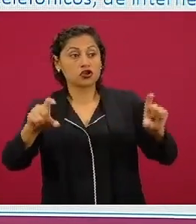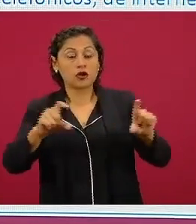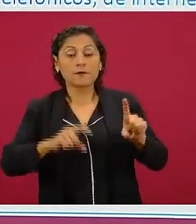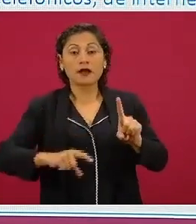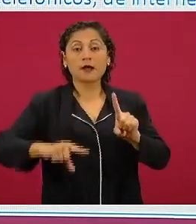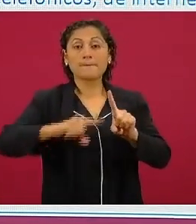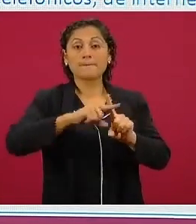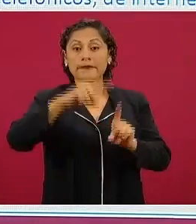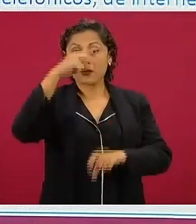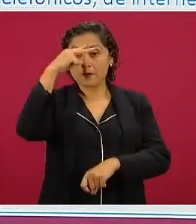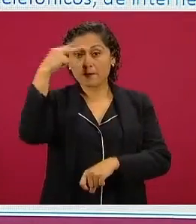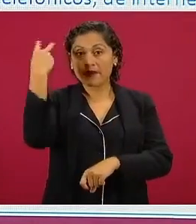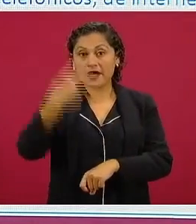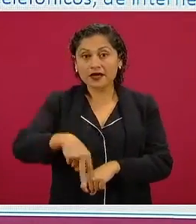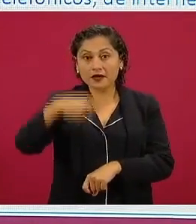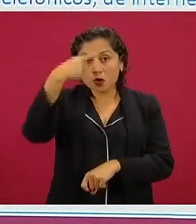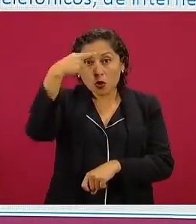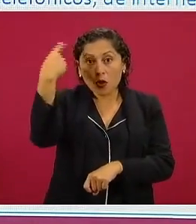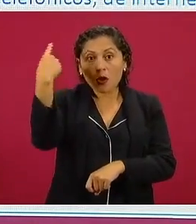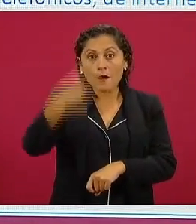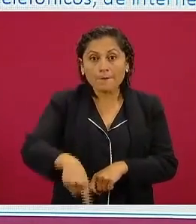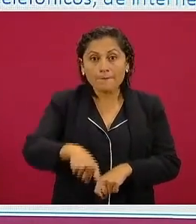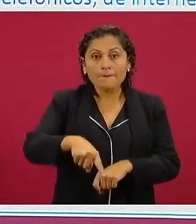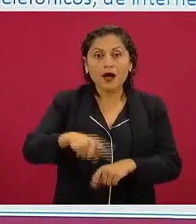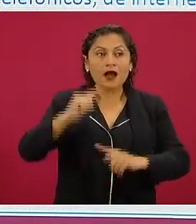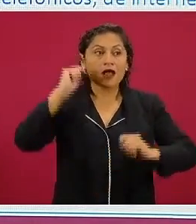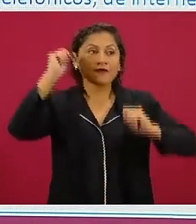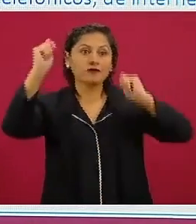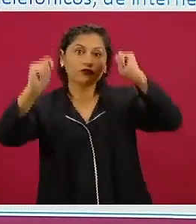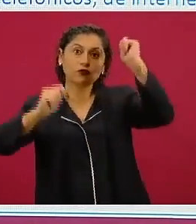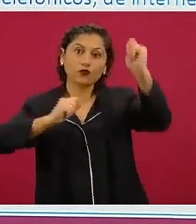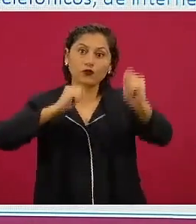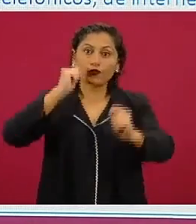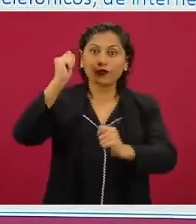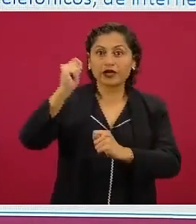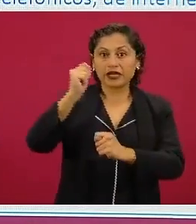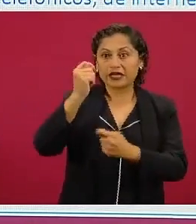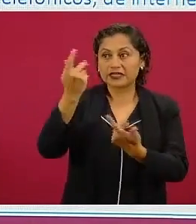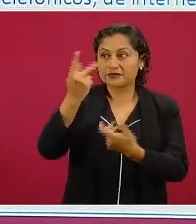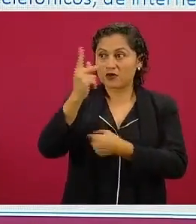turismo y el desarrollo de México existiendo las embajadas